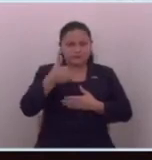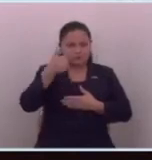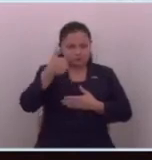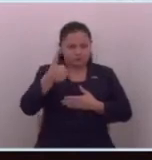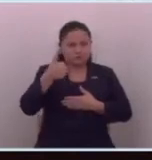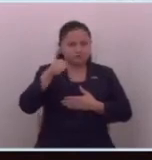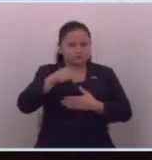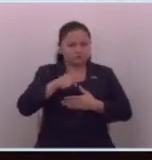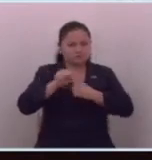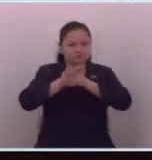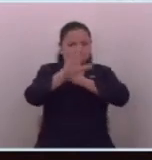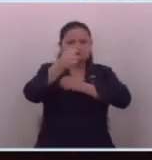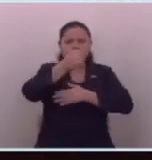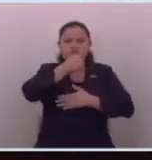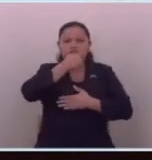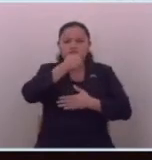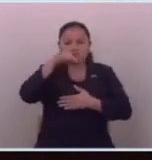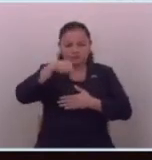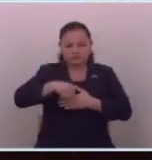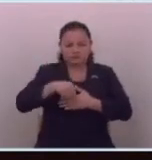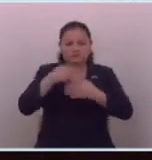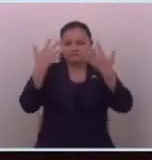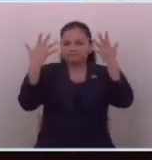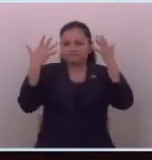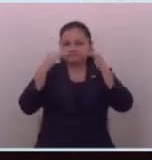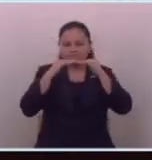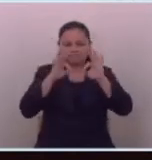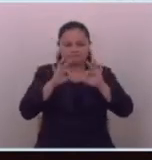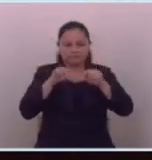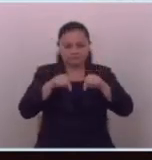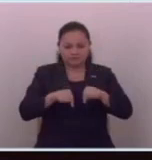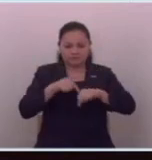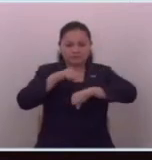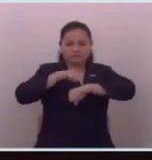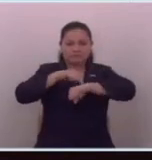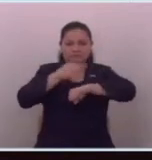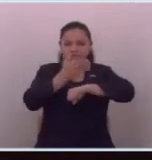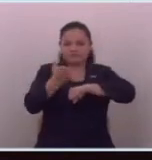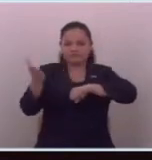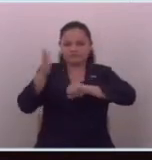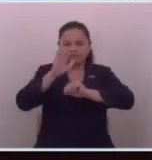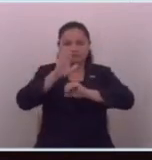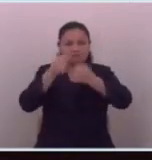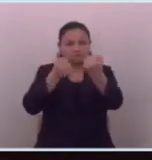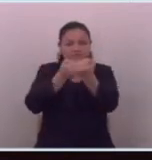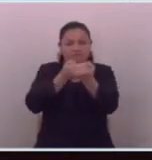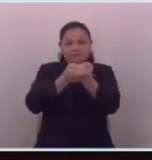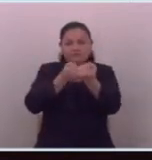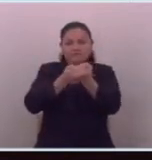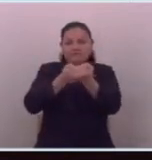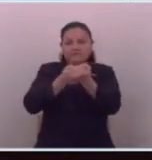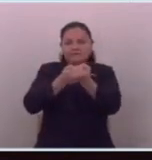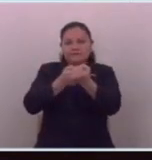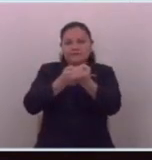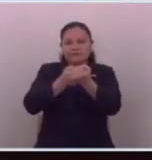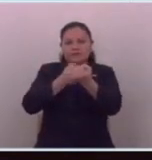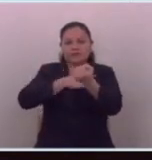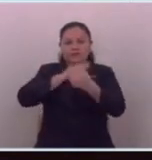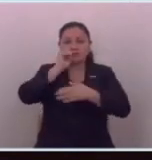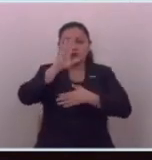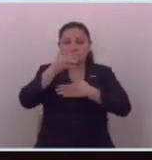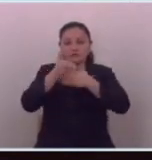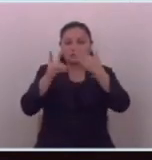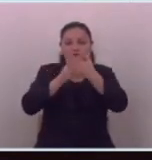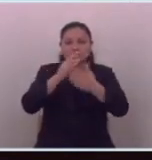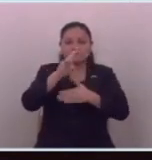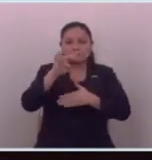buenos periodistas a quienes los felicitamos y a quienes respaldamos y como le decía el